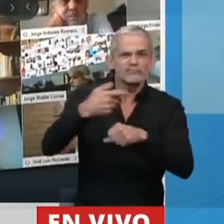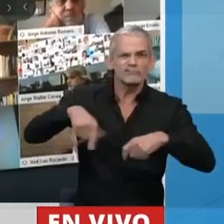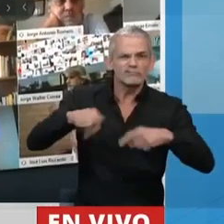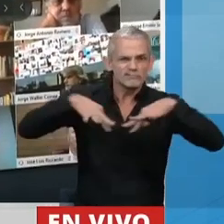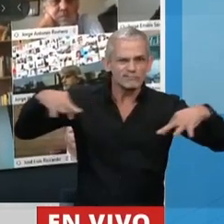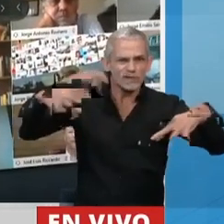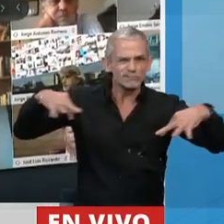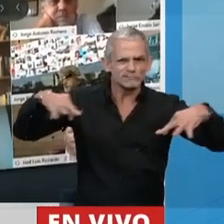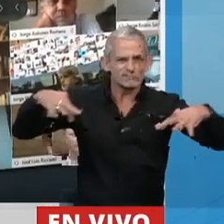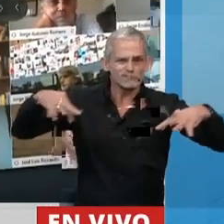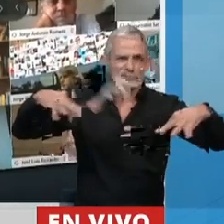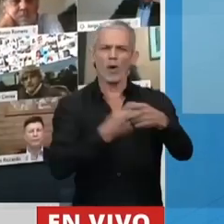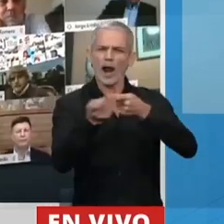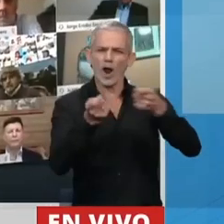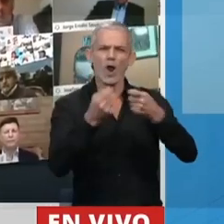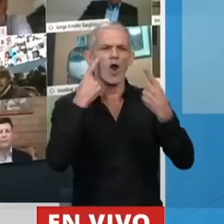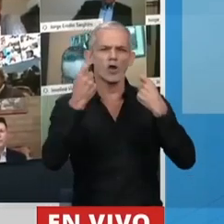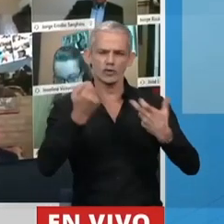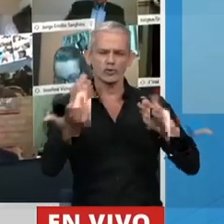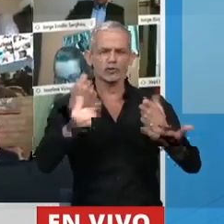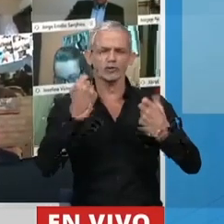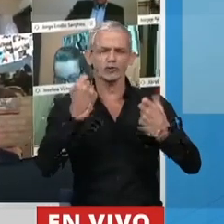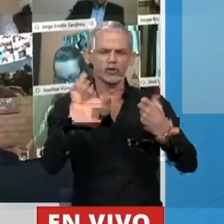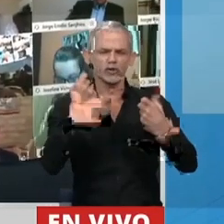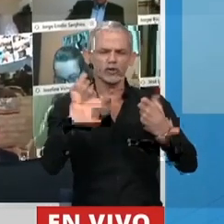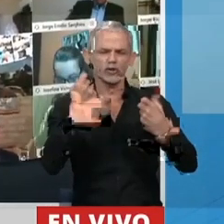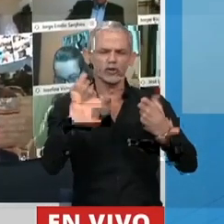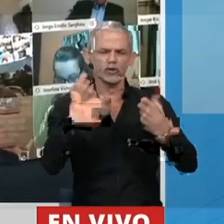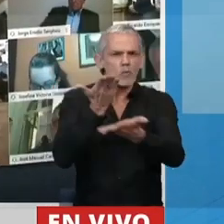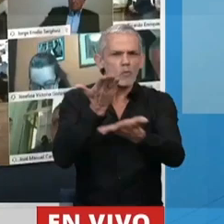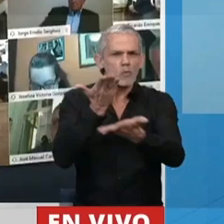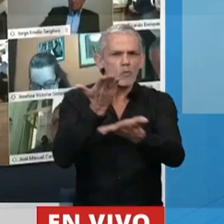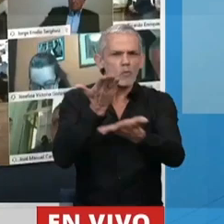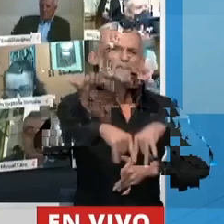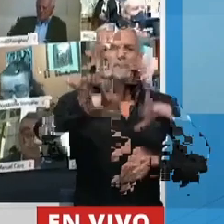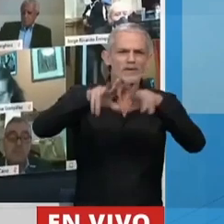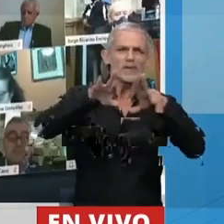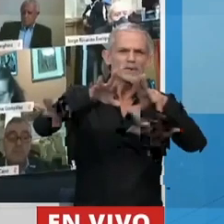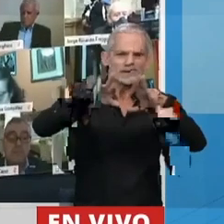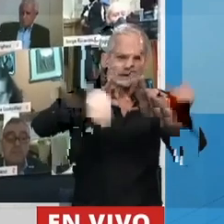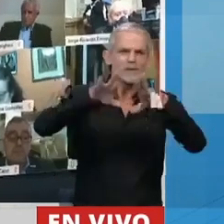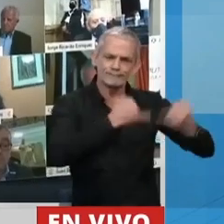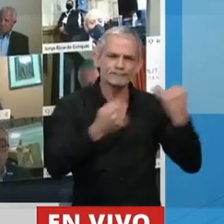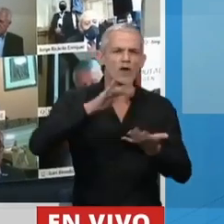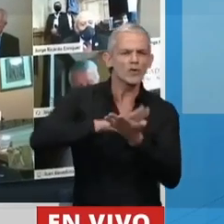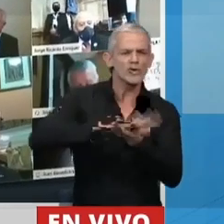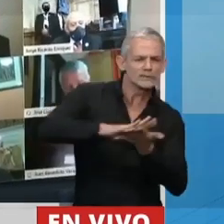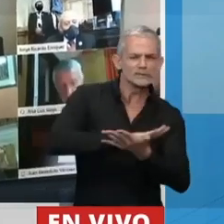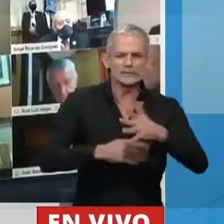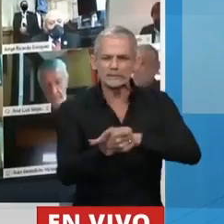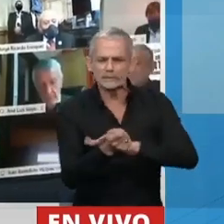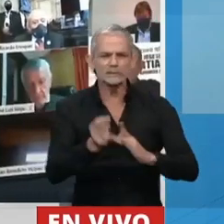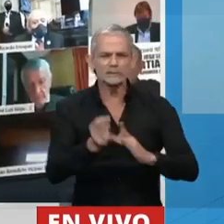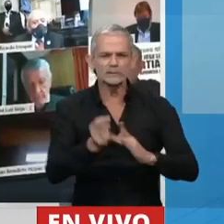control del poder. Hemos presentado innumerables pedidos de informe sobre actos de corrupción y sobre actos de